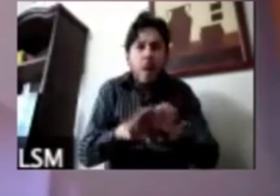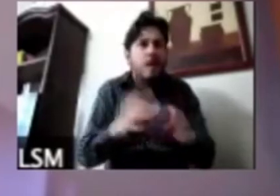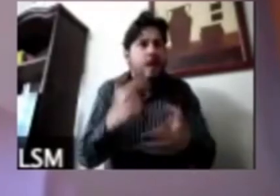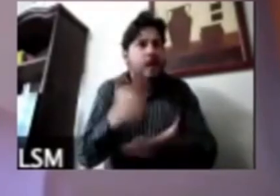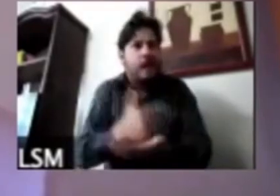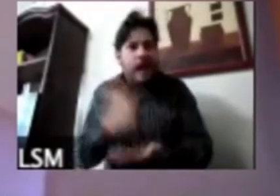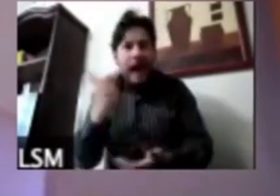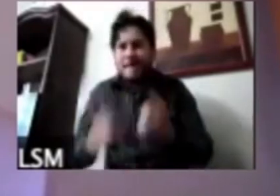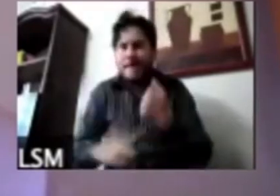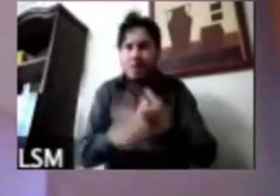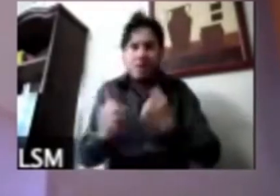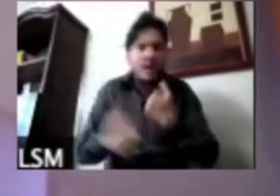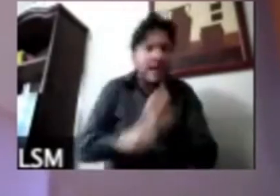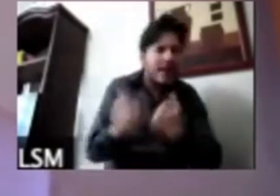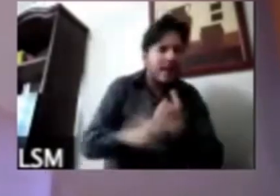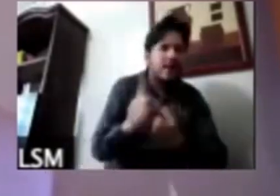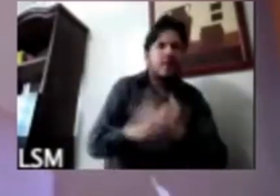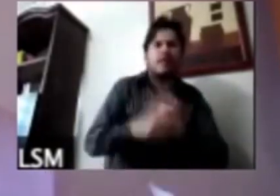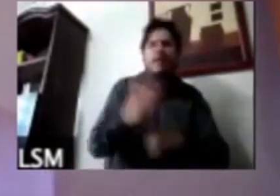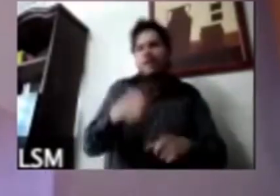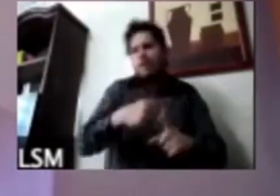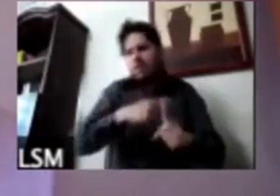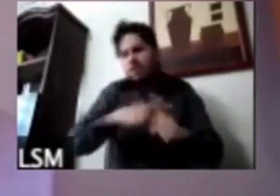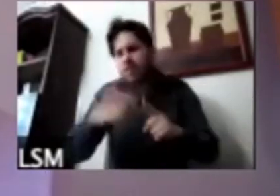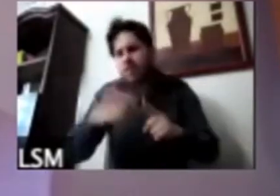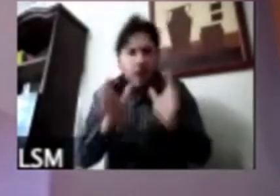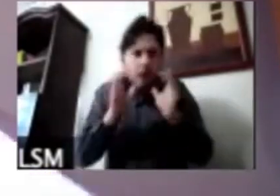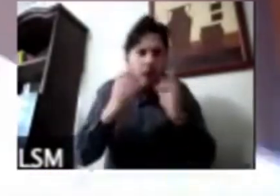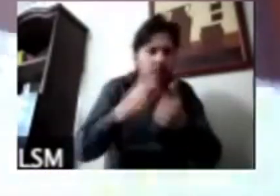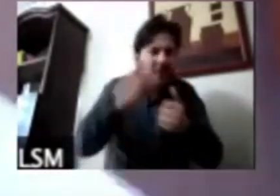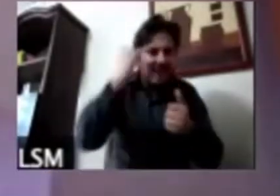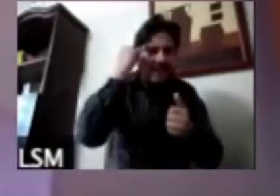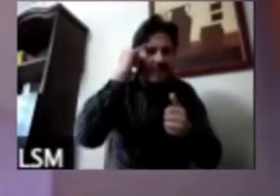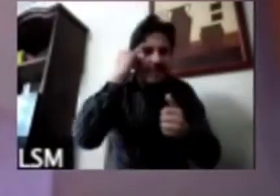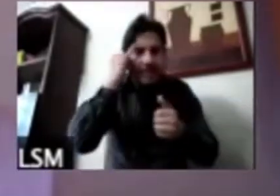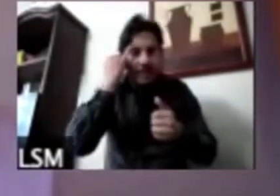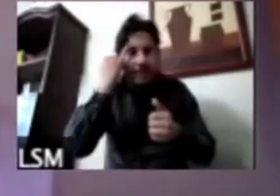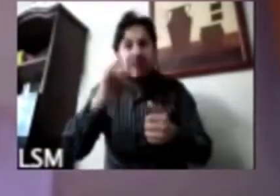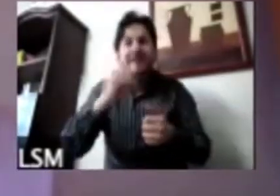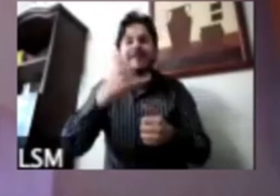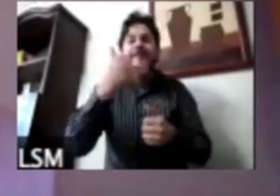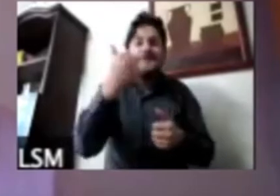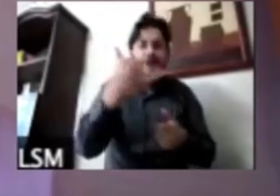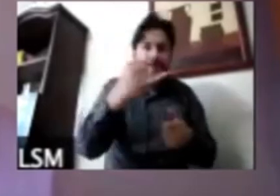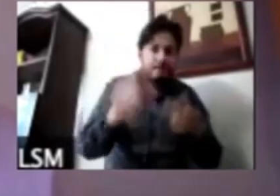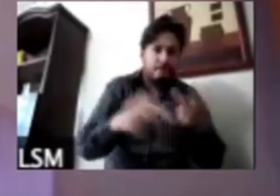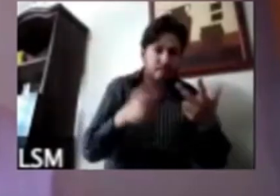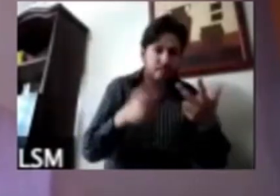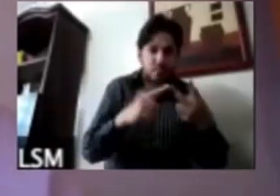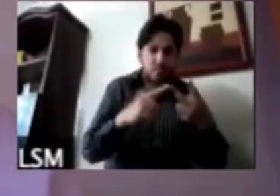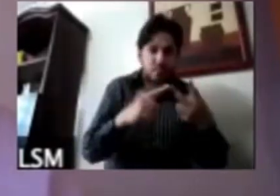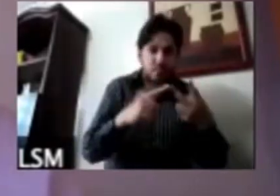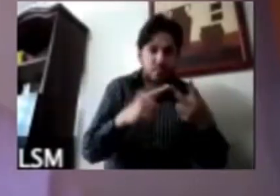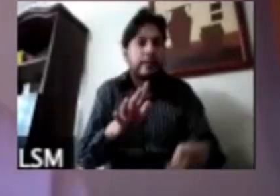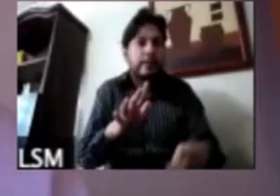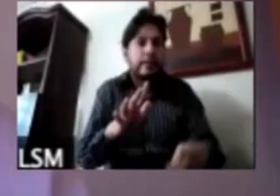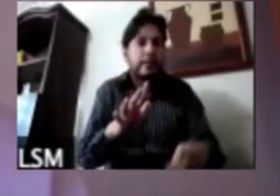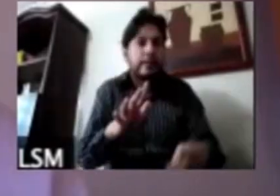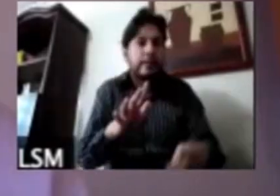afectando a pueblos y ciudades indígenas y también hay una hay